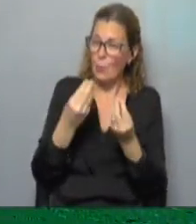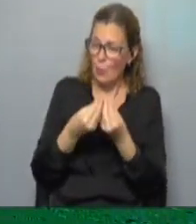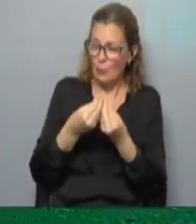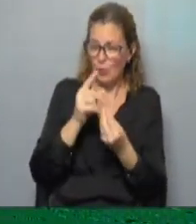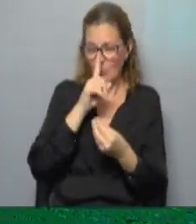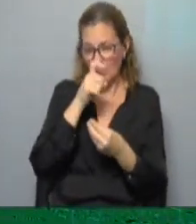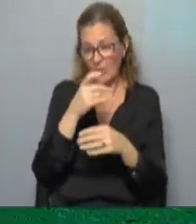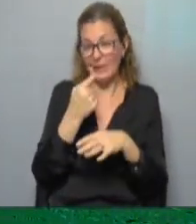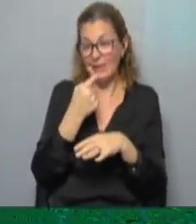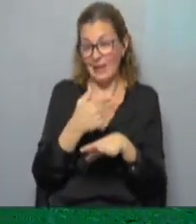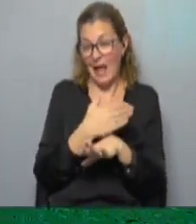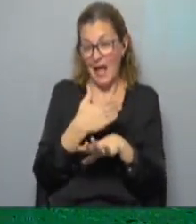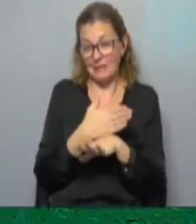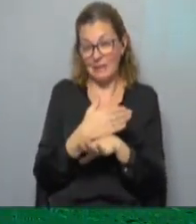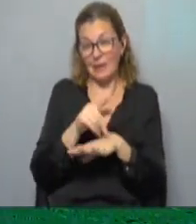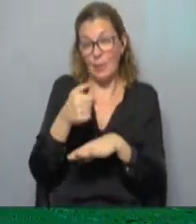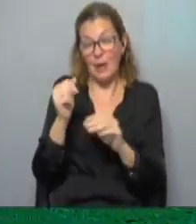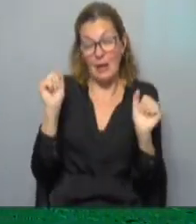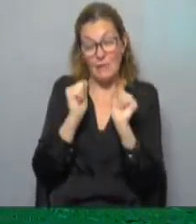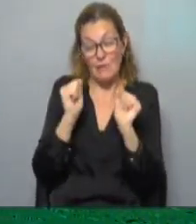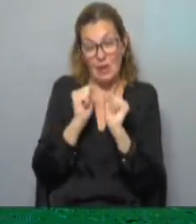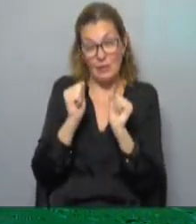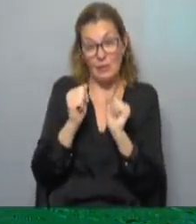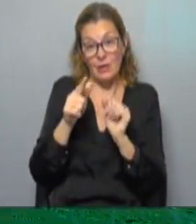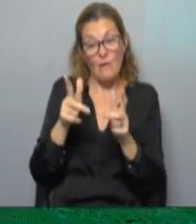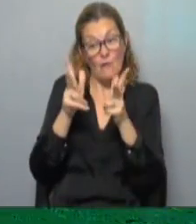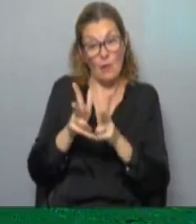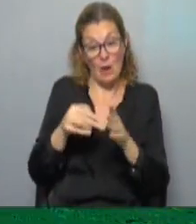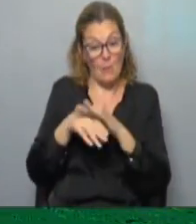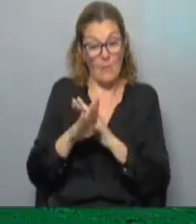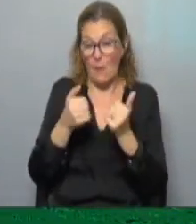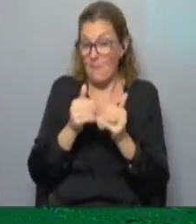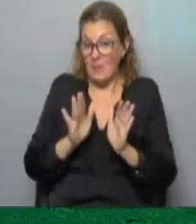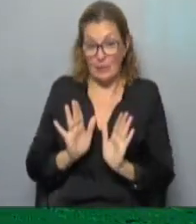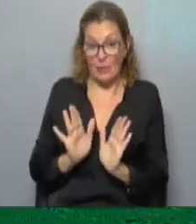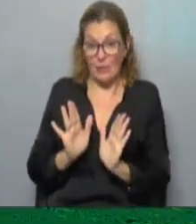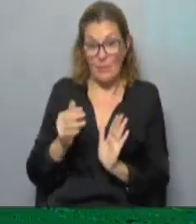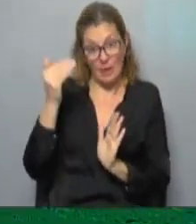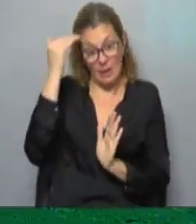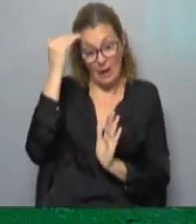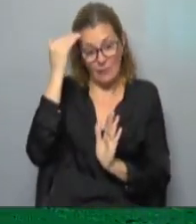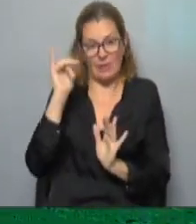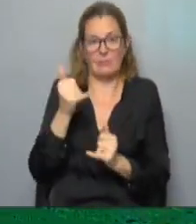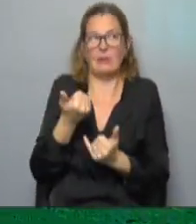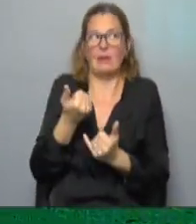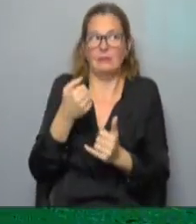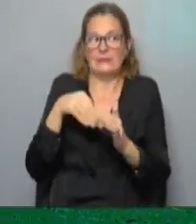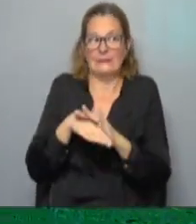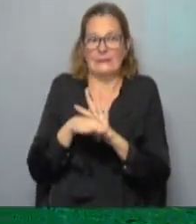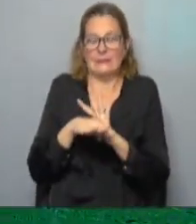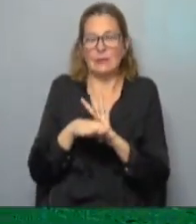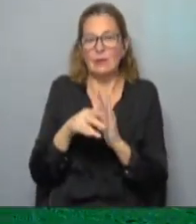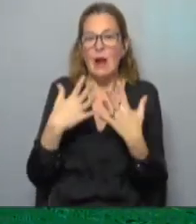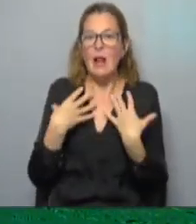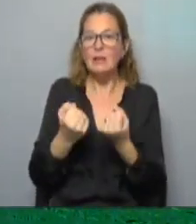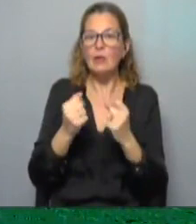anticipa lo que puede llegar a ser el invierno, que todavía formalmente no ha empezado, por más que creo que en la cabeza ya lo tenemos bien metido. La